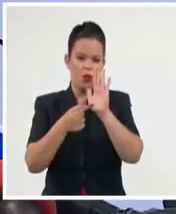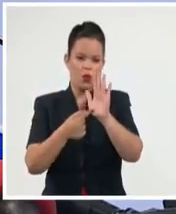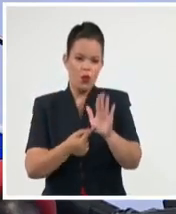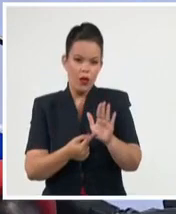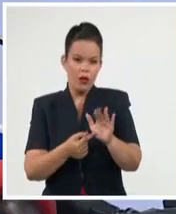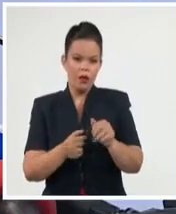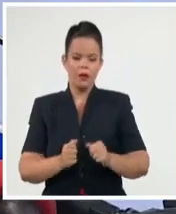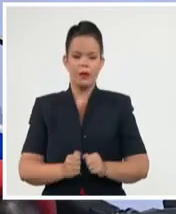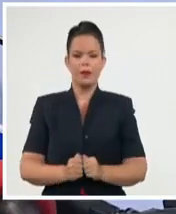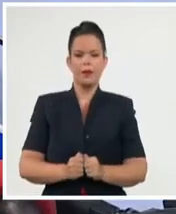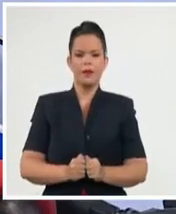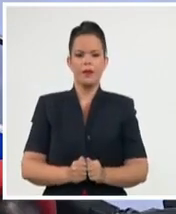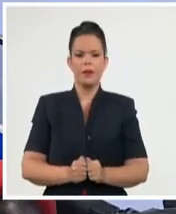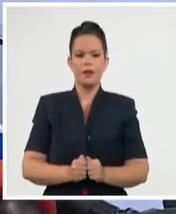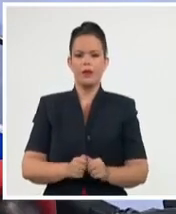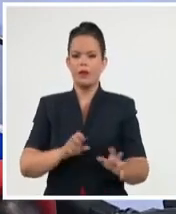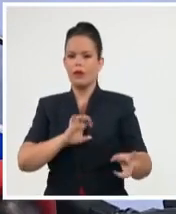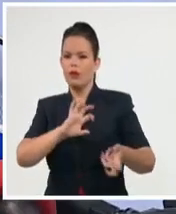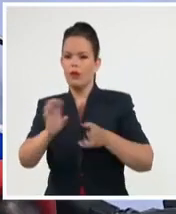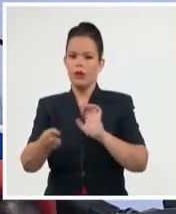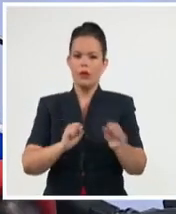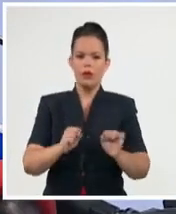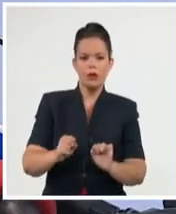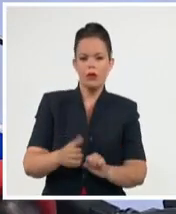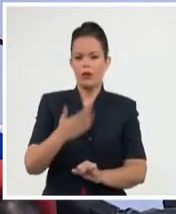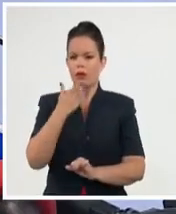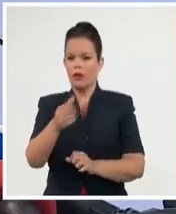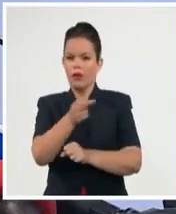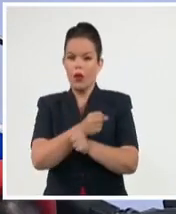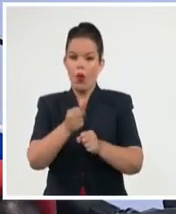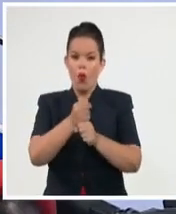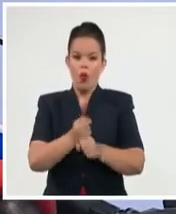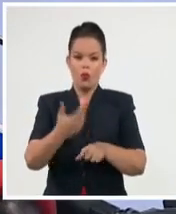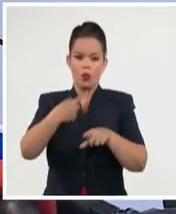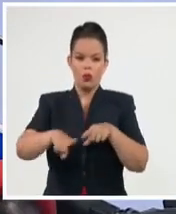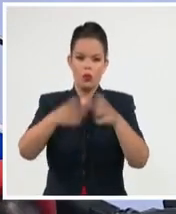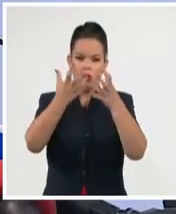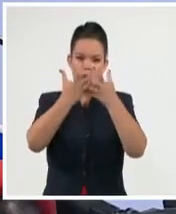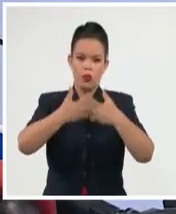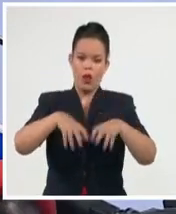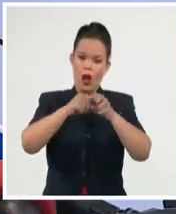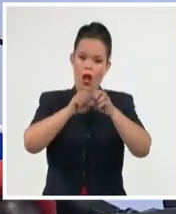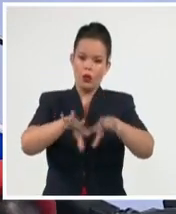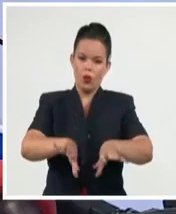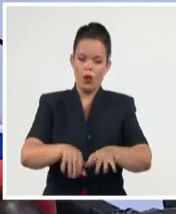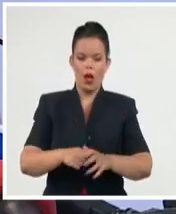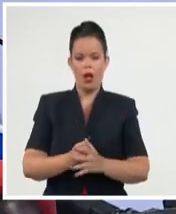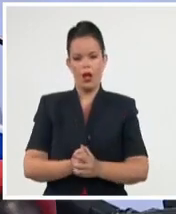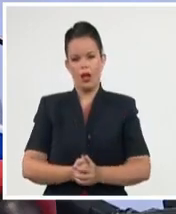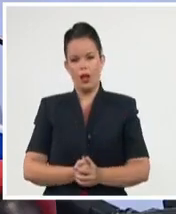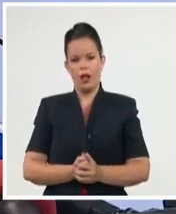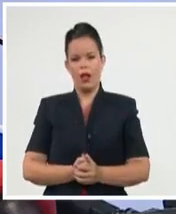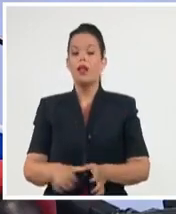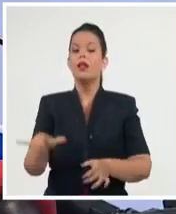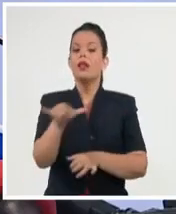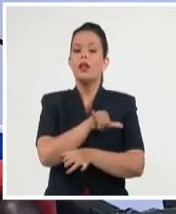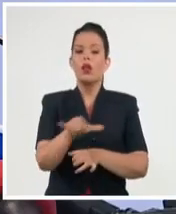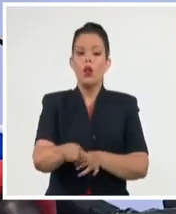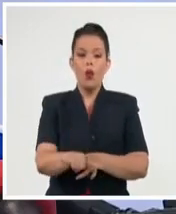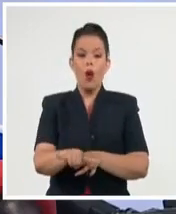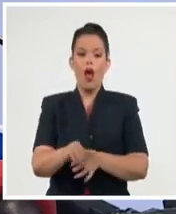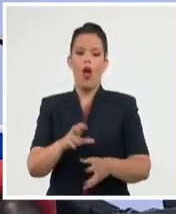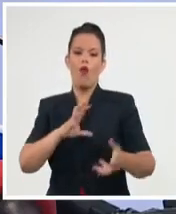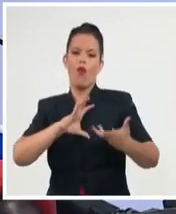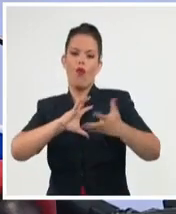para el desarrollo de fuentes renovables de energía y eficiencia energética, pero también acciones de adaptación